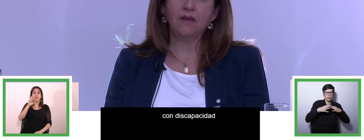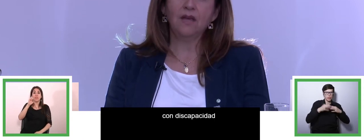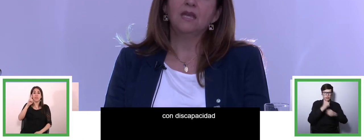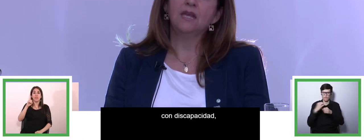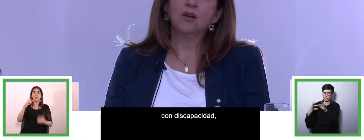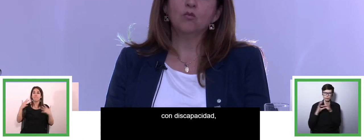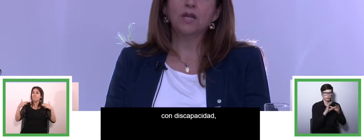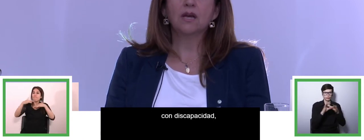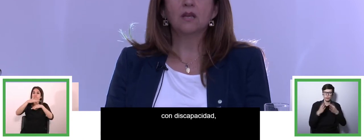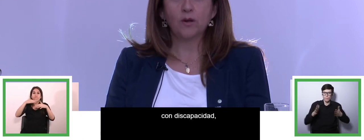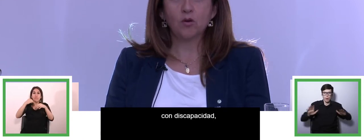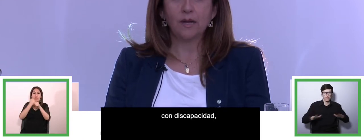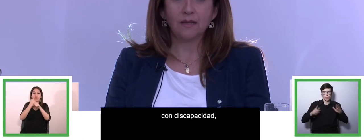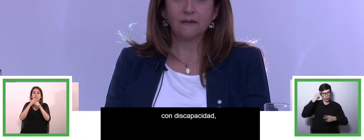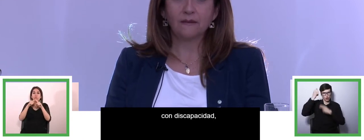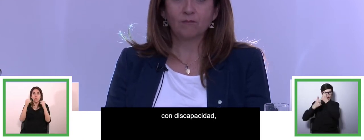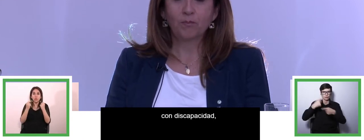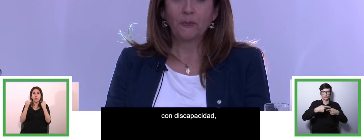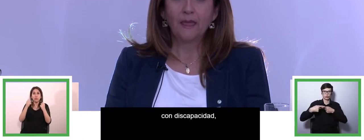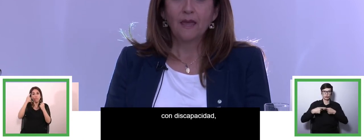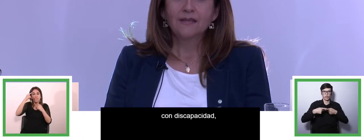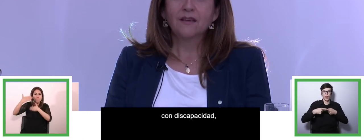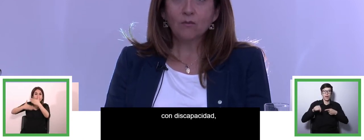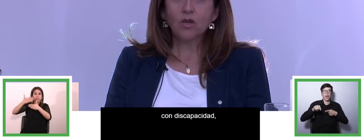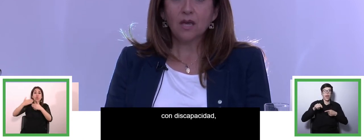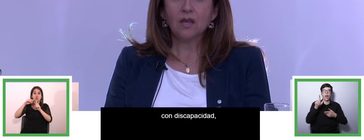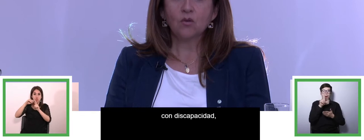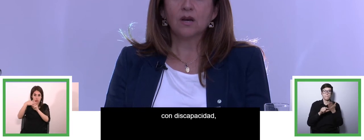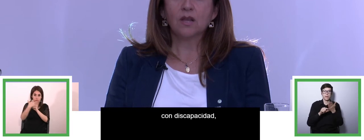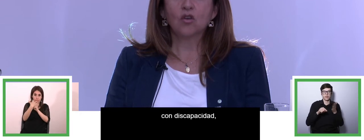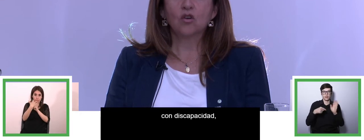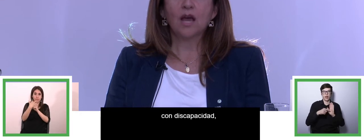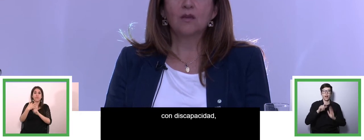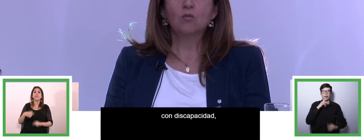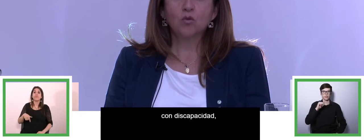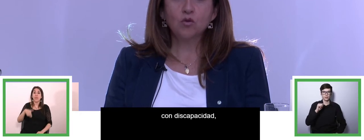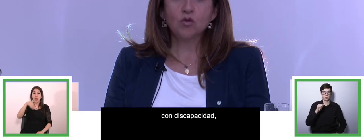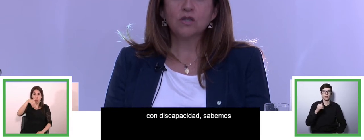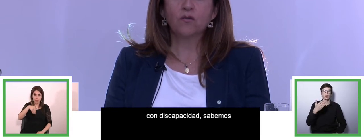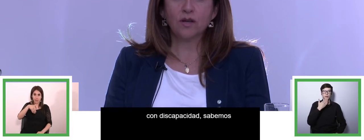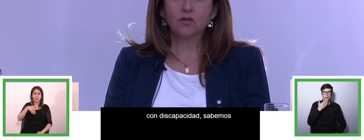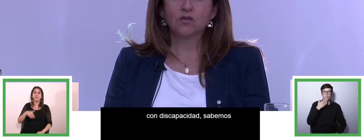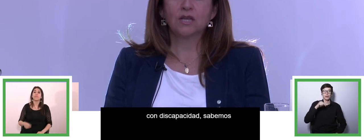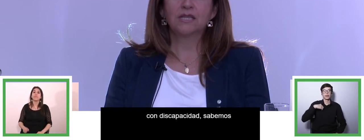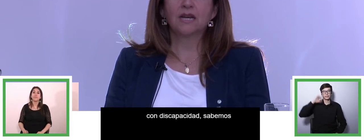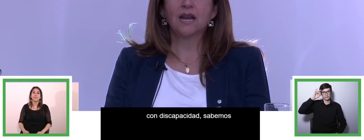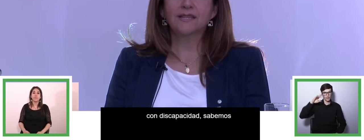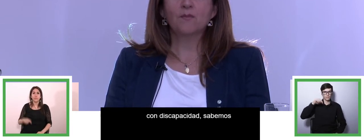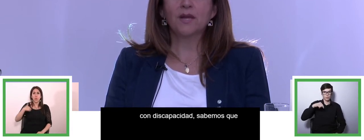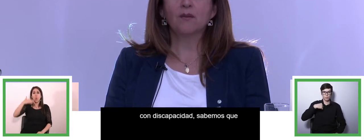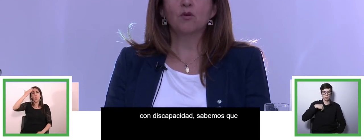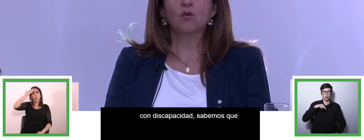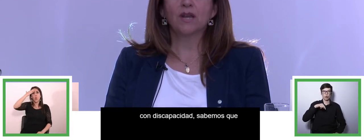el Caribe y la comunidad hispanoparlantes. Sabemos que en nuestra región hay muchos esfuerzos que se